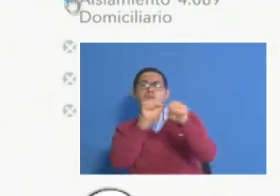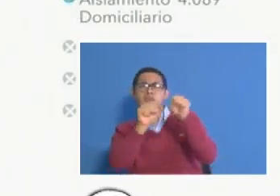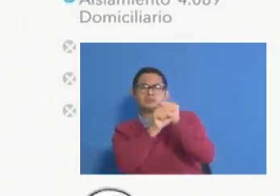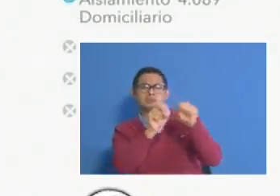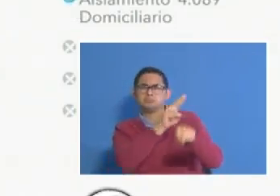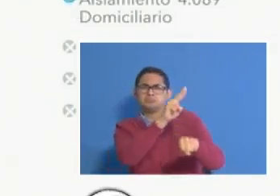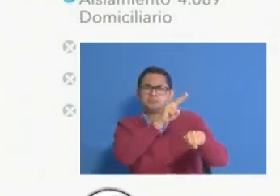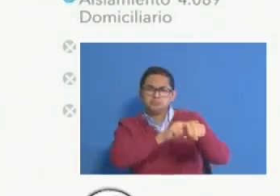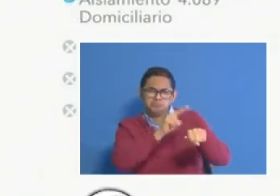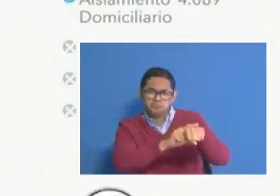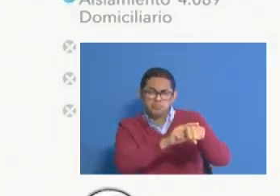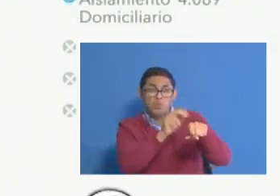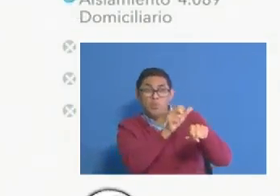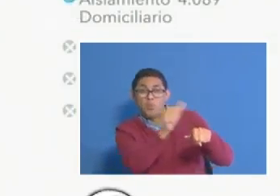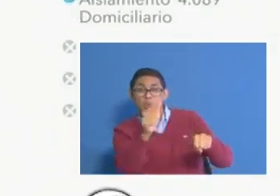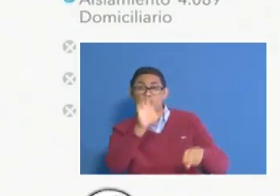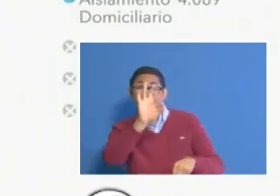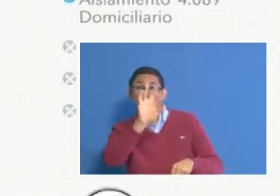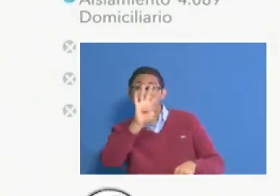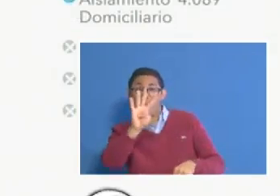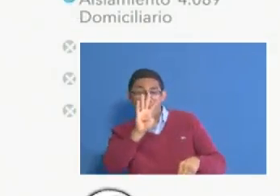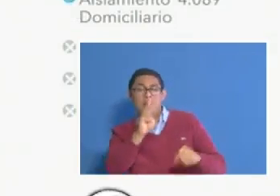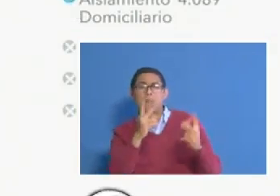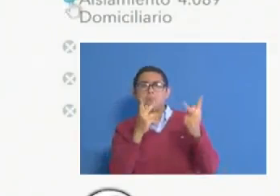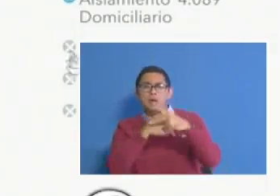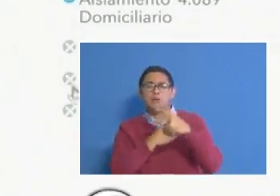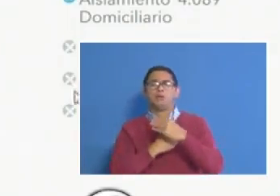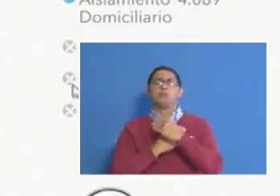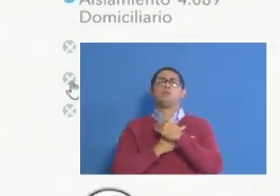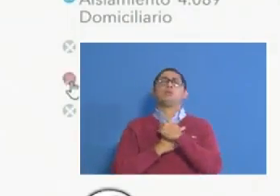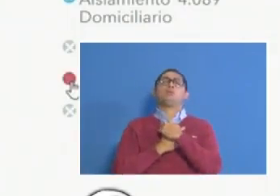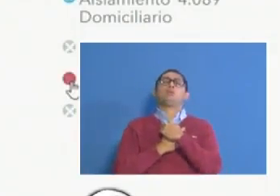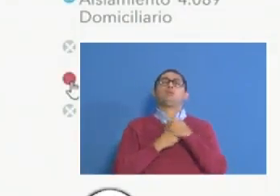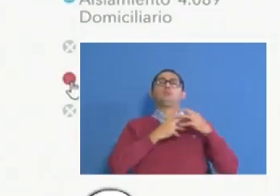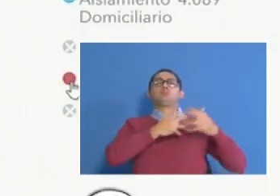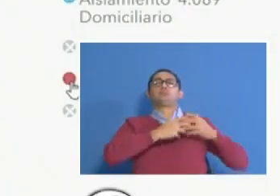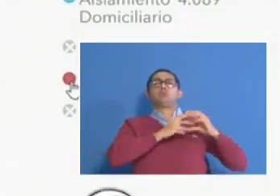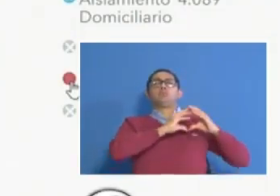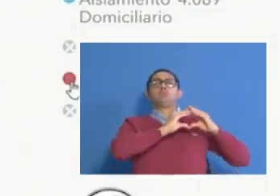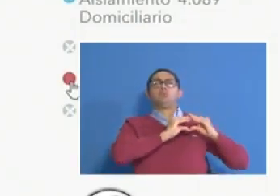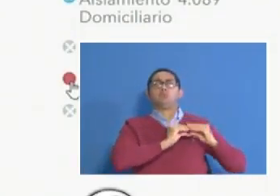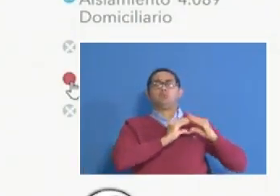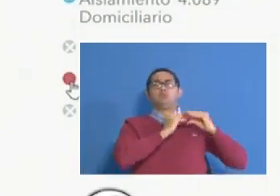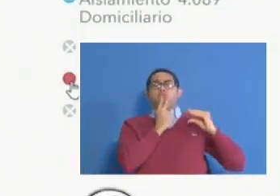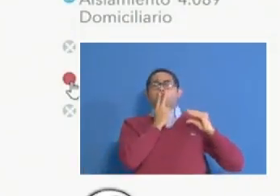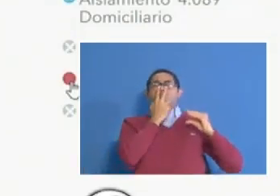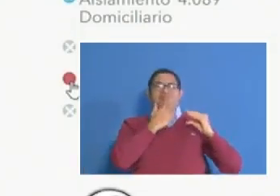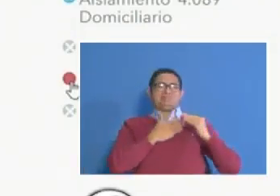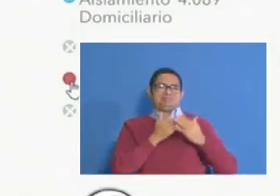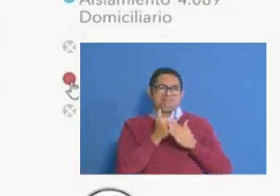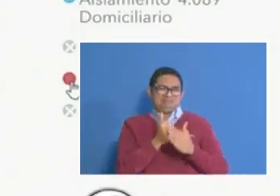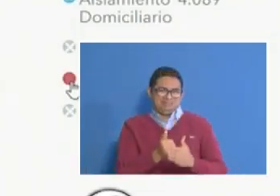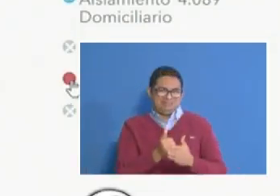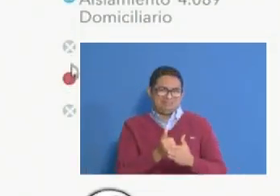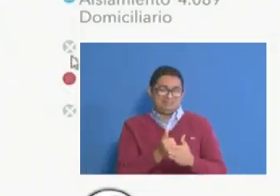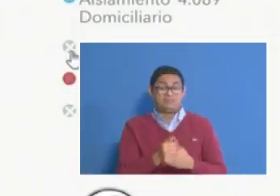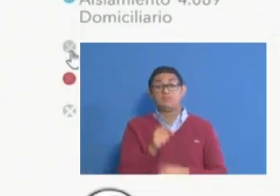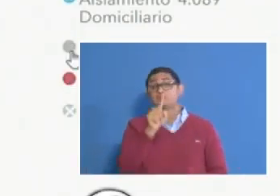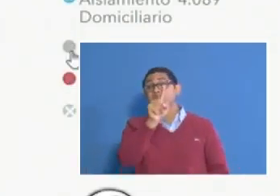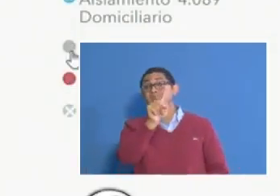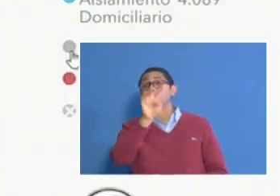94 en unidades de cuidados intensivos. Para el día de hoy tenemos 141